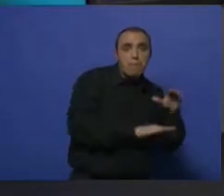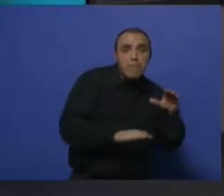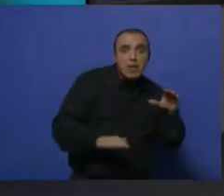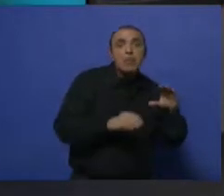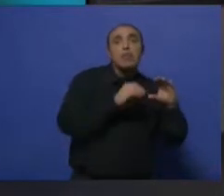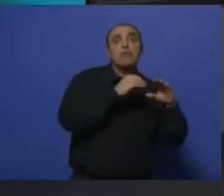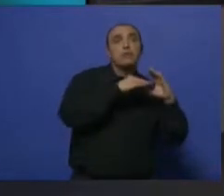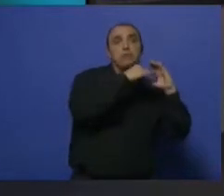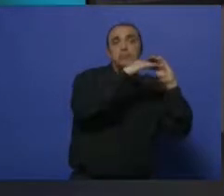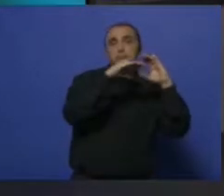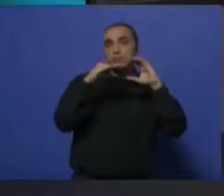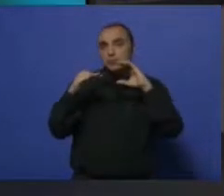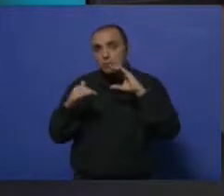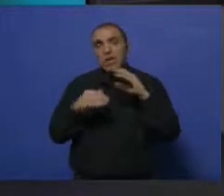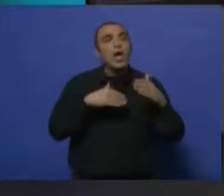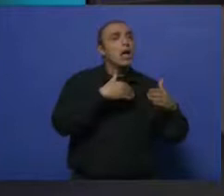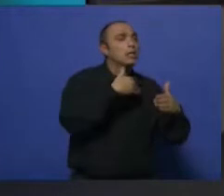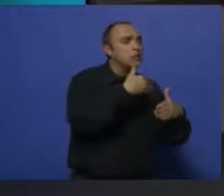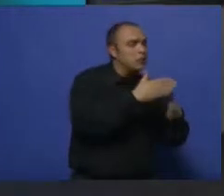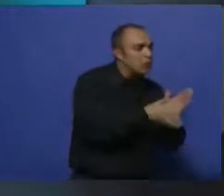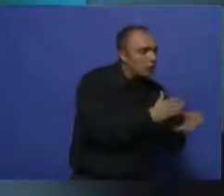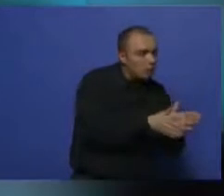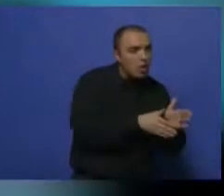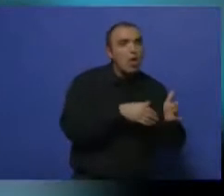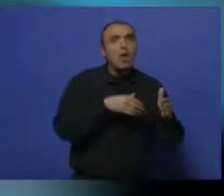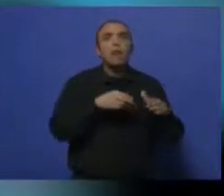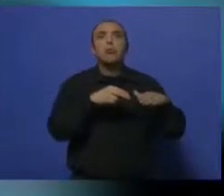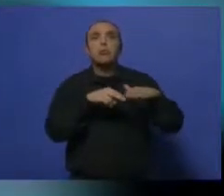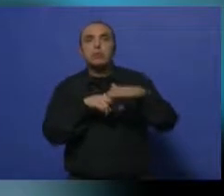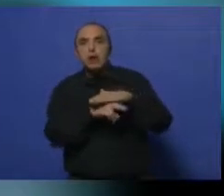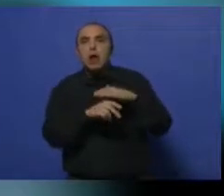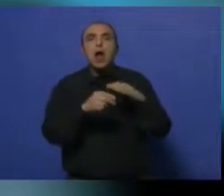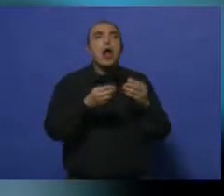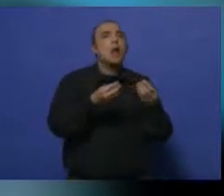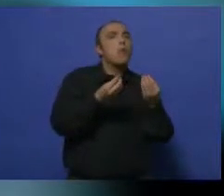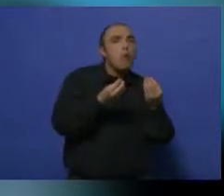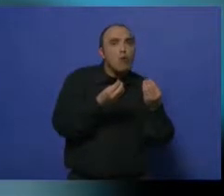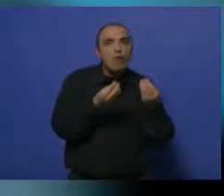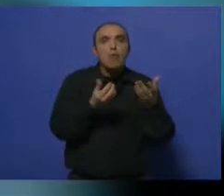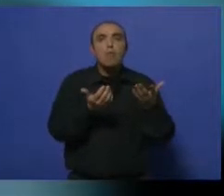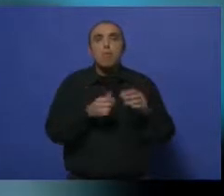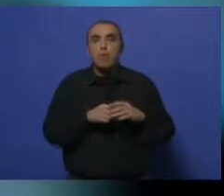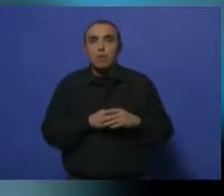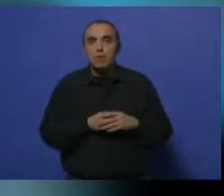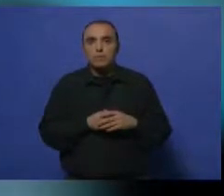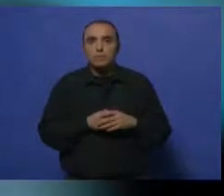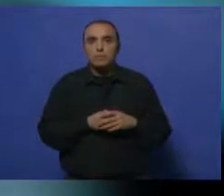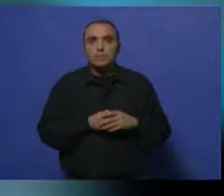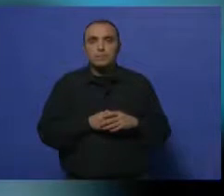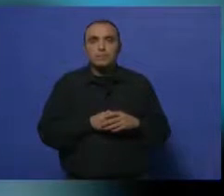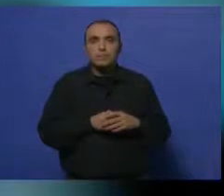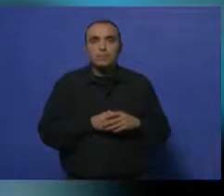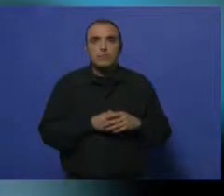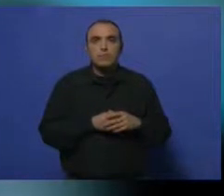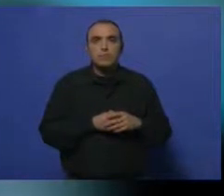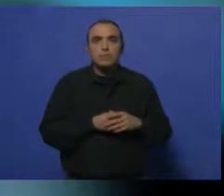internar y qué tipo de tratamiento usar. Eso es lo que se difundió por todos los servicios. Y bueno, en realidad lo que yo les decía, que no sé